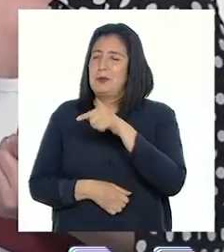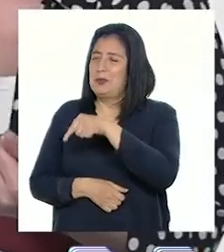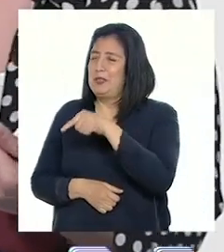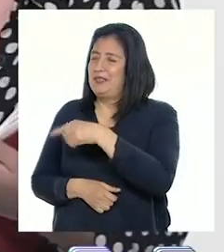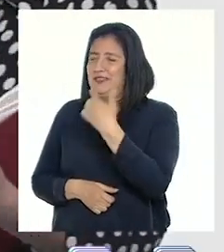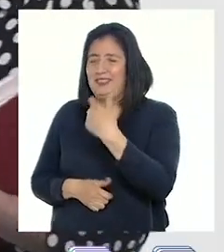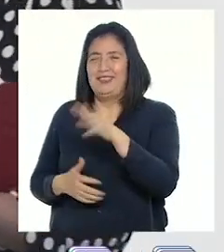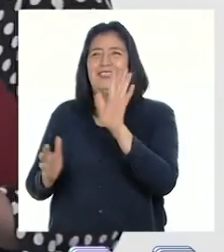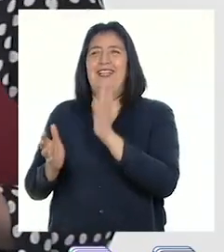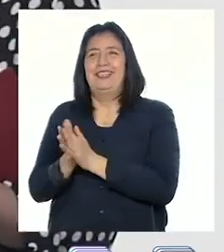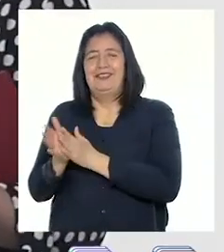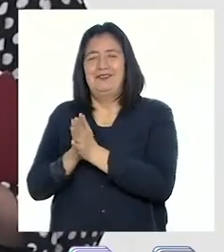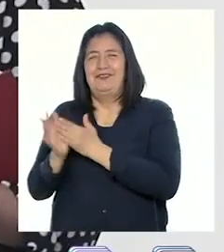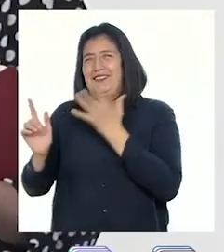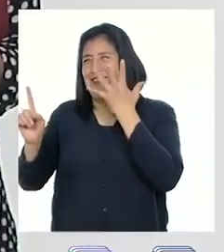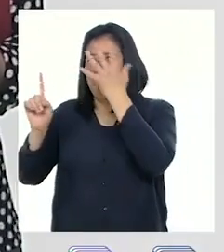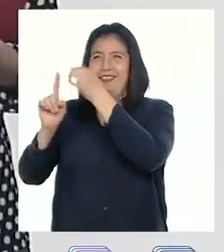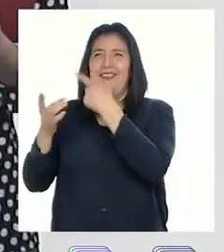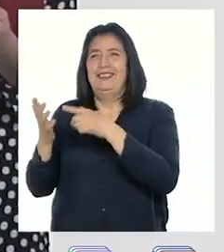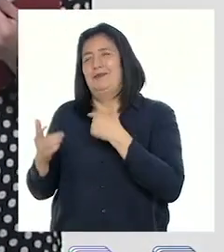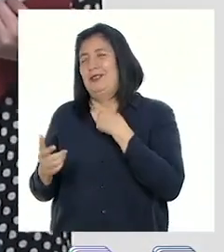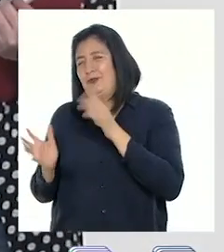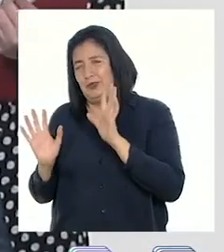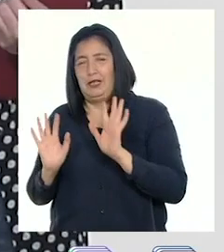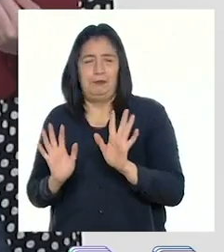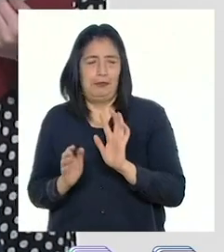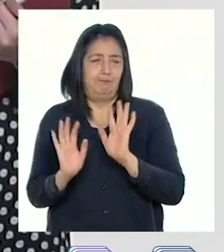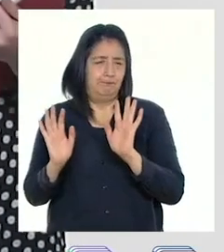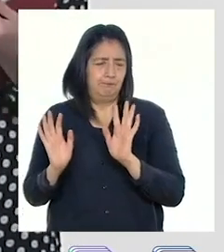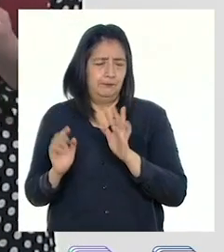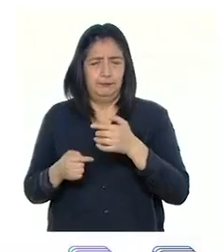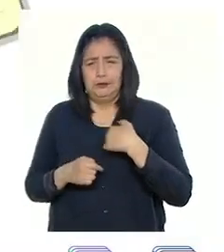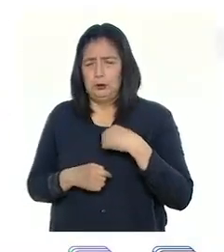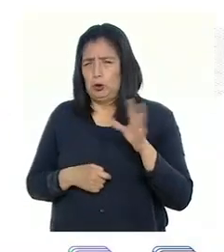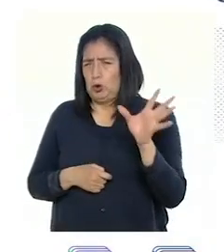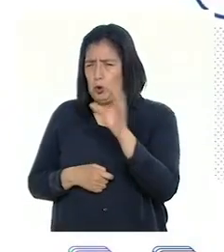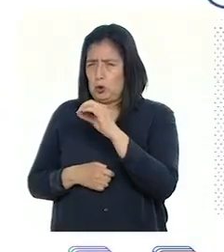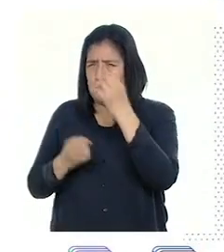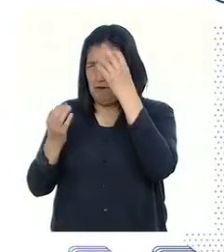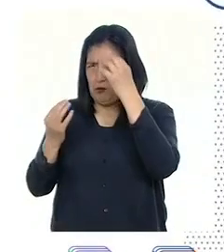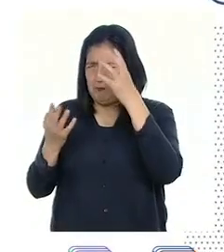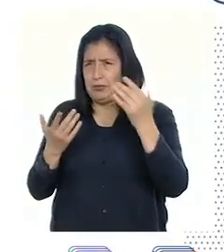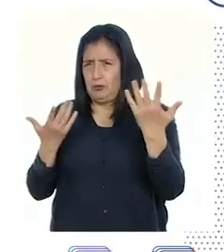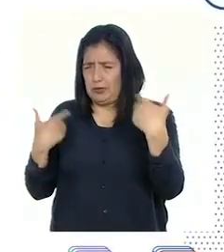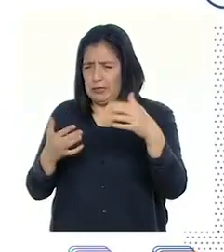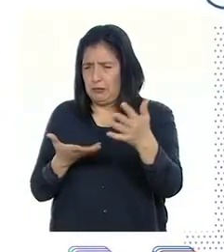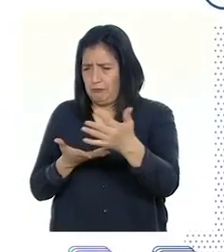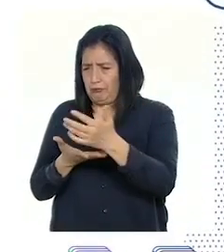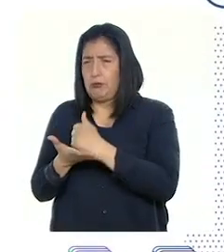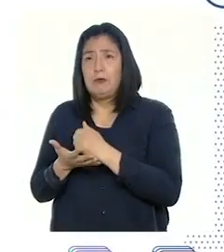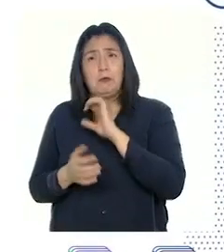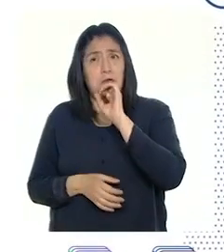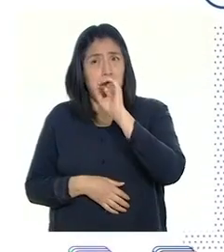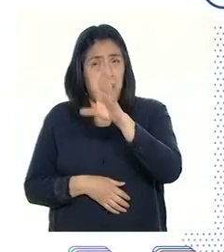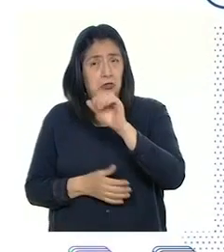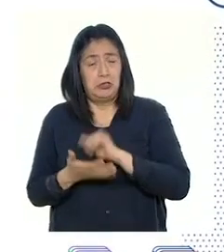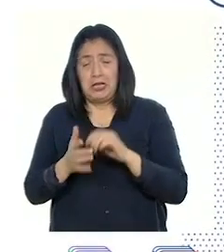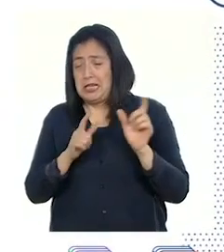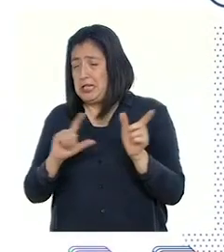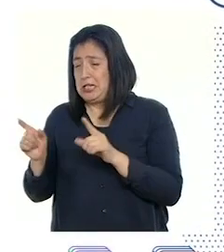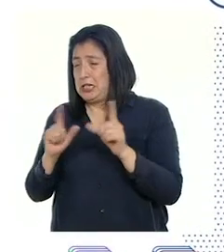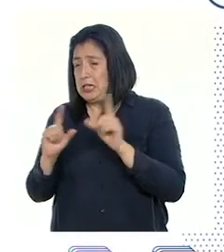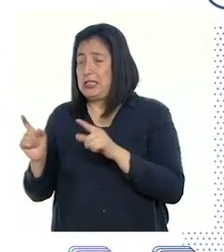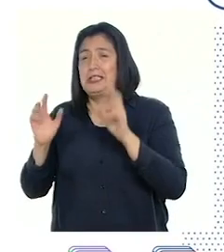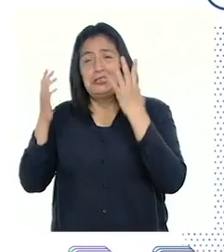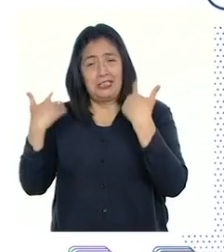convirtiendo desde ya en uno de mis retos favoritos. A ver, entonces, con todos los valiosos datos que hemos obtenido, podemos decir que tenemos lista